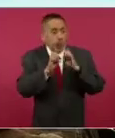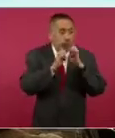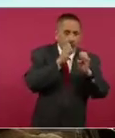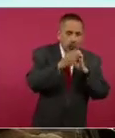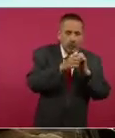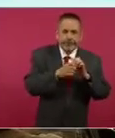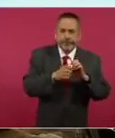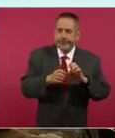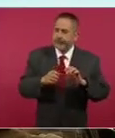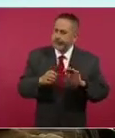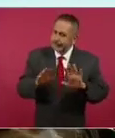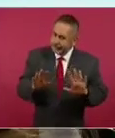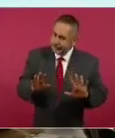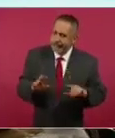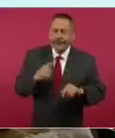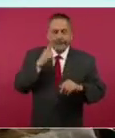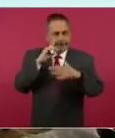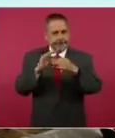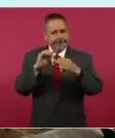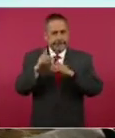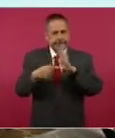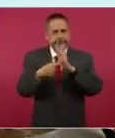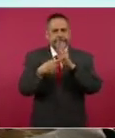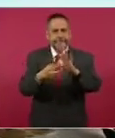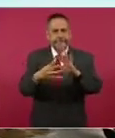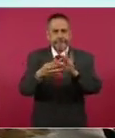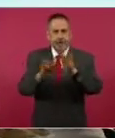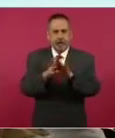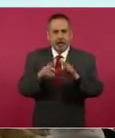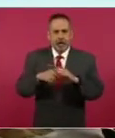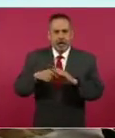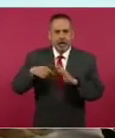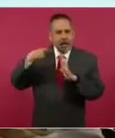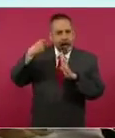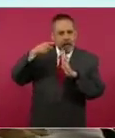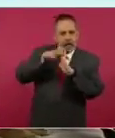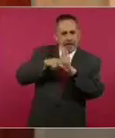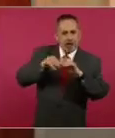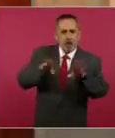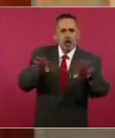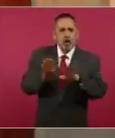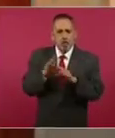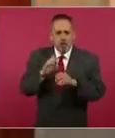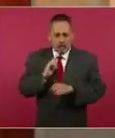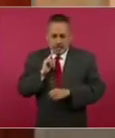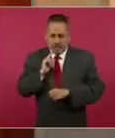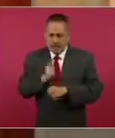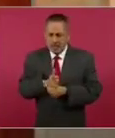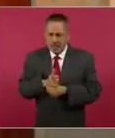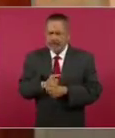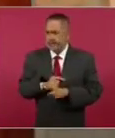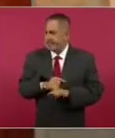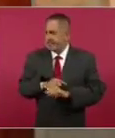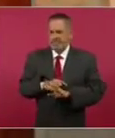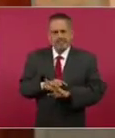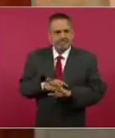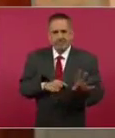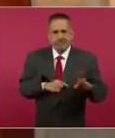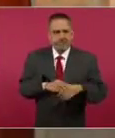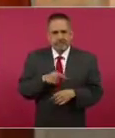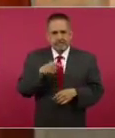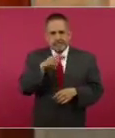vamos a presentarles a ustedes el video y la conclusión que nosotros sacamos, en donde